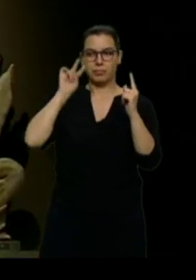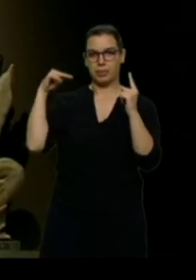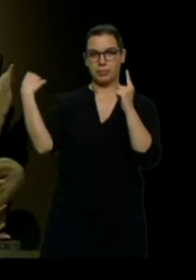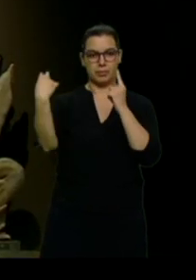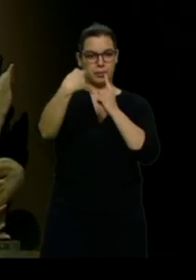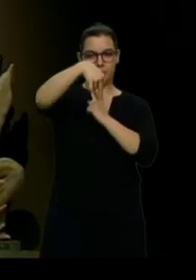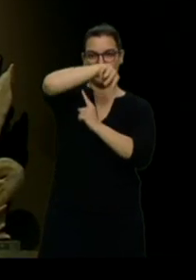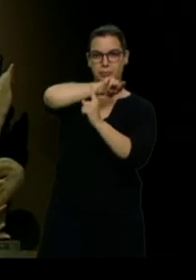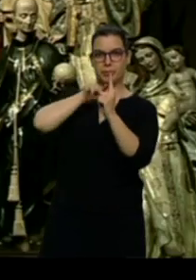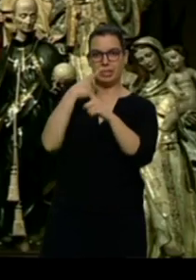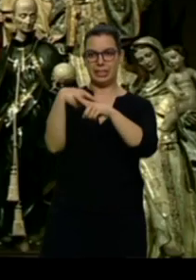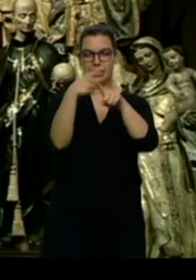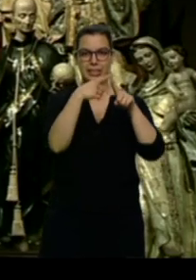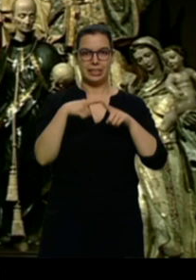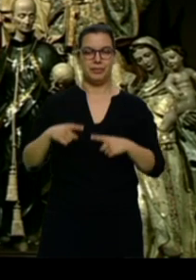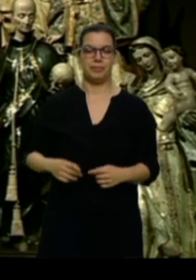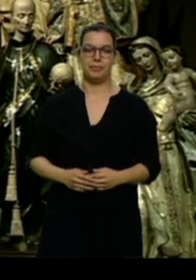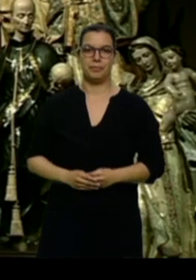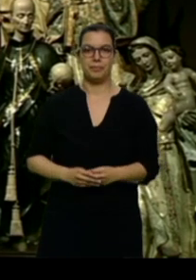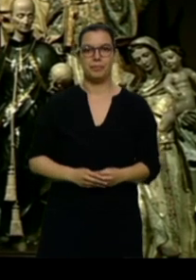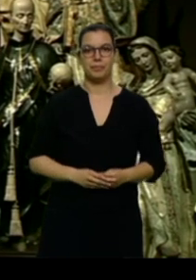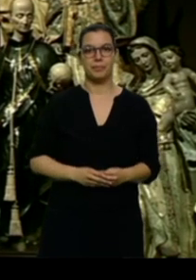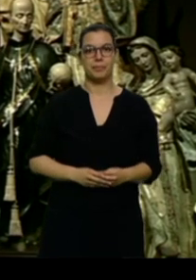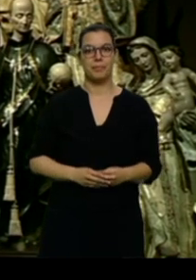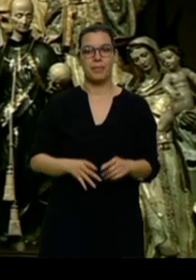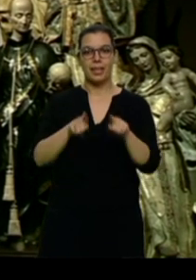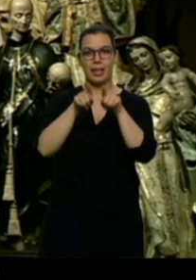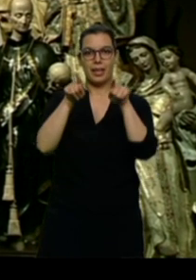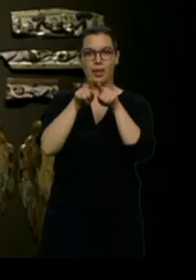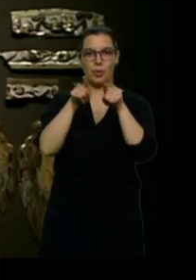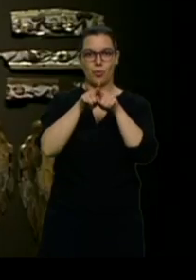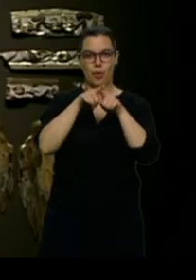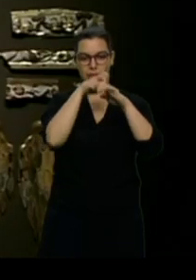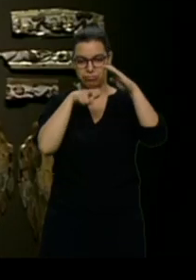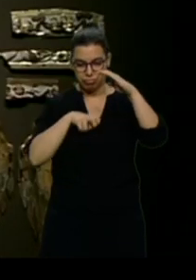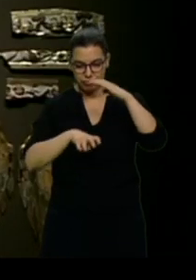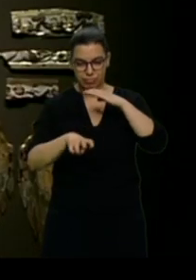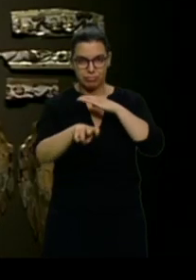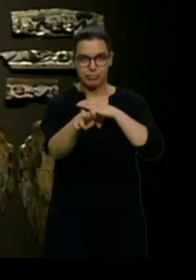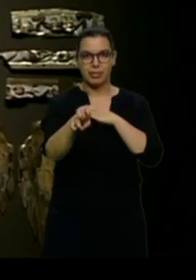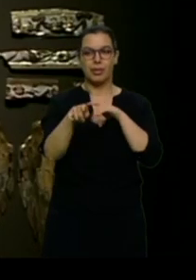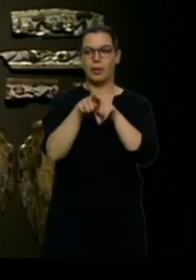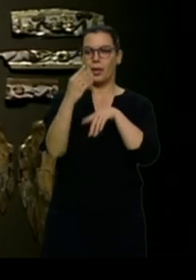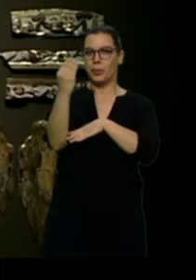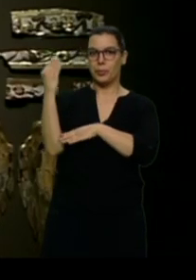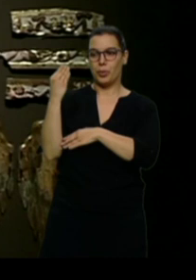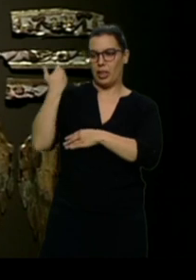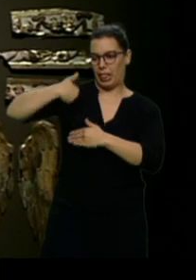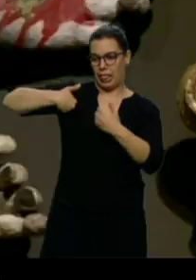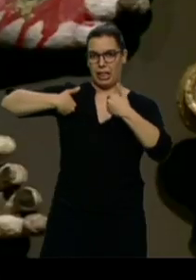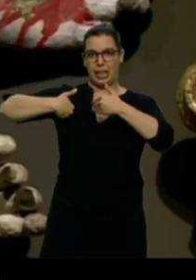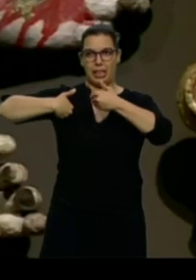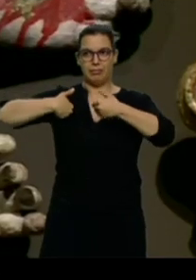conexiones inesperadas. Como si de una cripta se tratara, descansa un coro barroco o amputaciones víctimas de guerras,